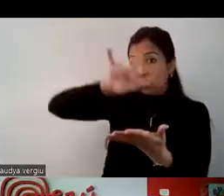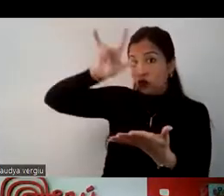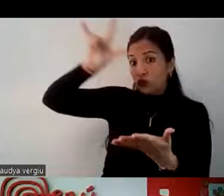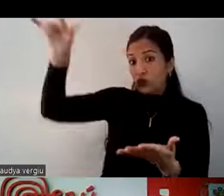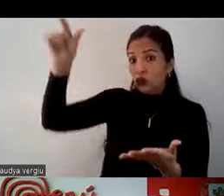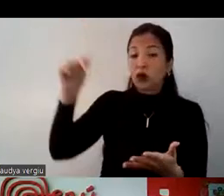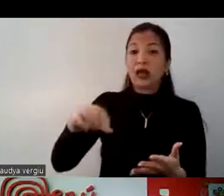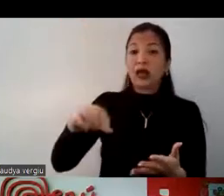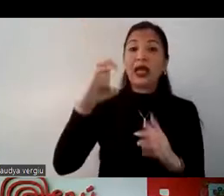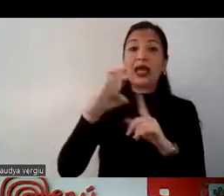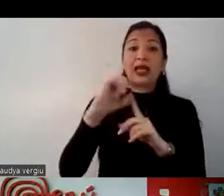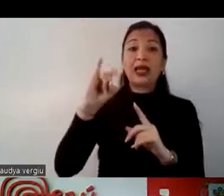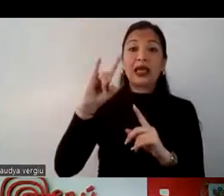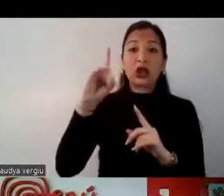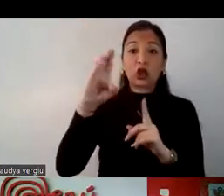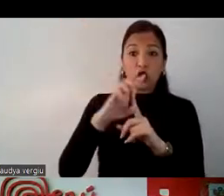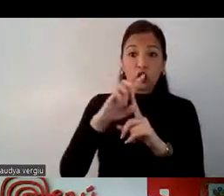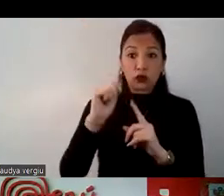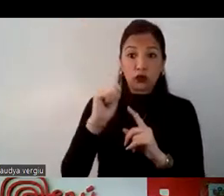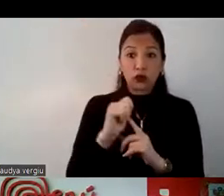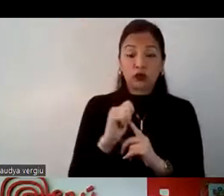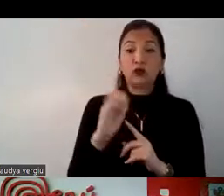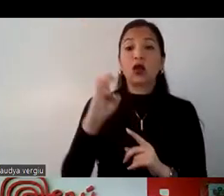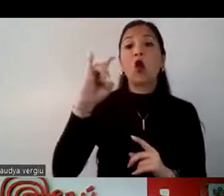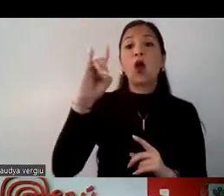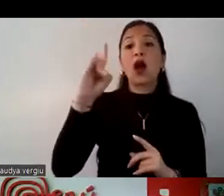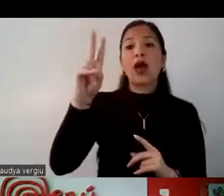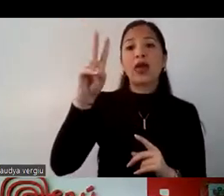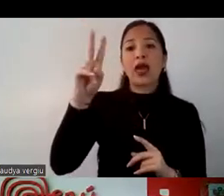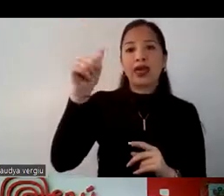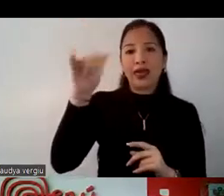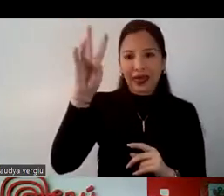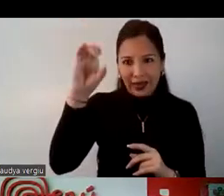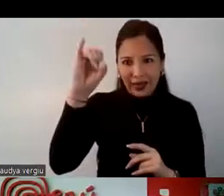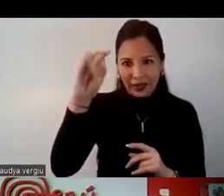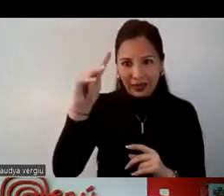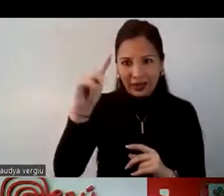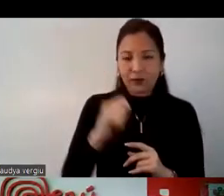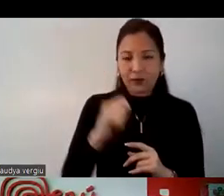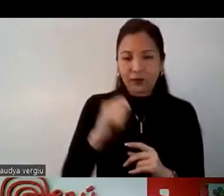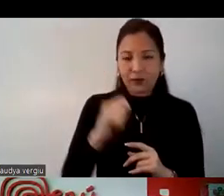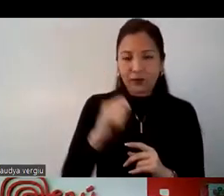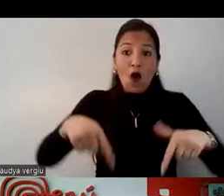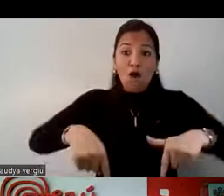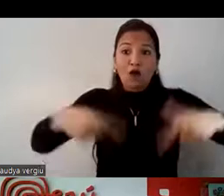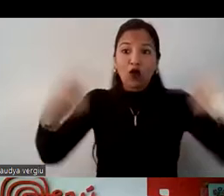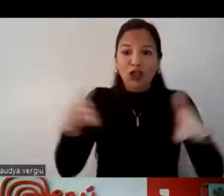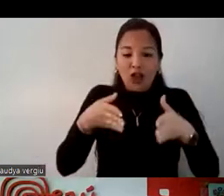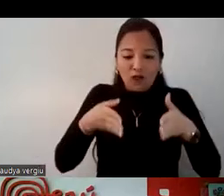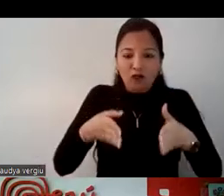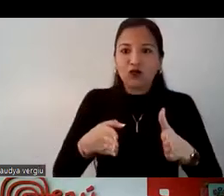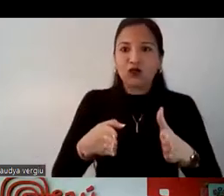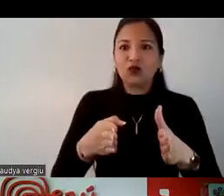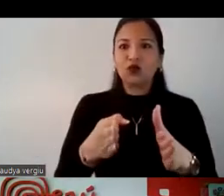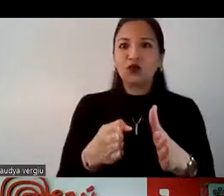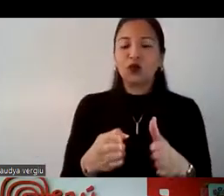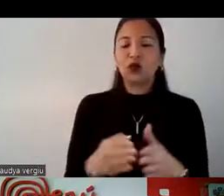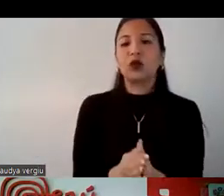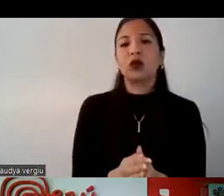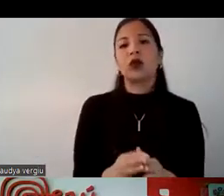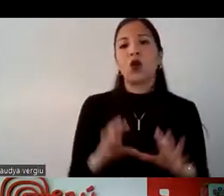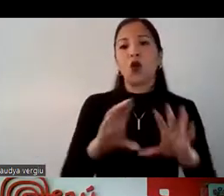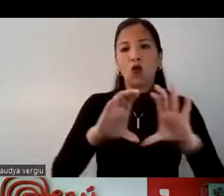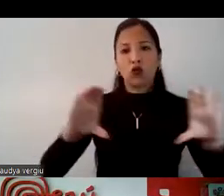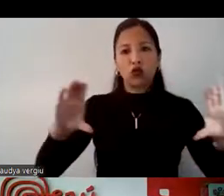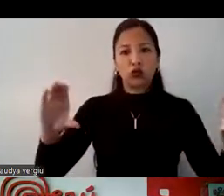desde Quito y desde Guayaquil, como también desde la frontera terrestre, la cual se abrió este año,